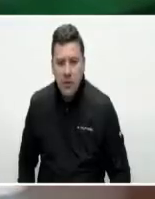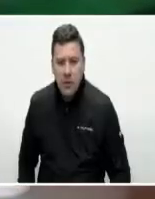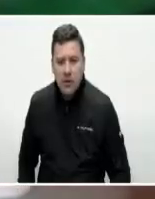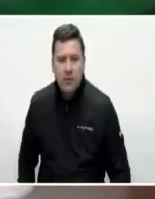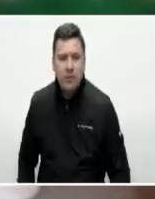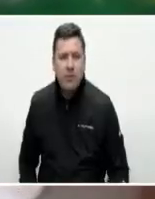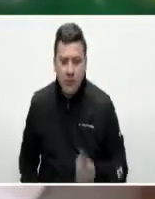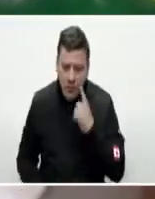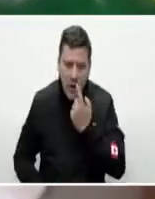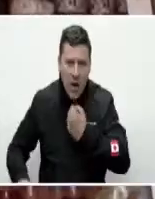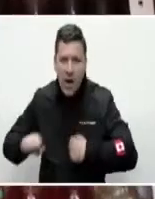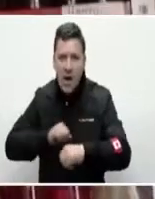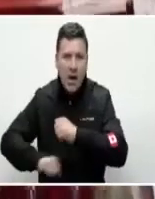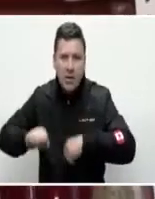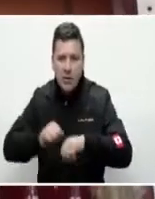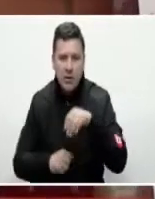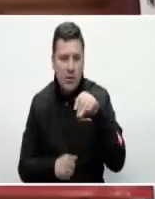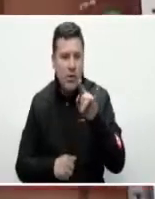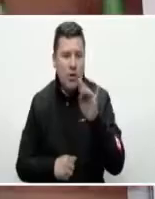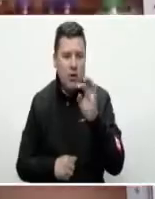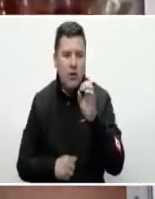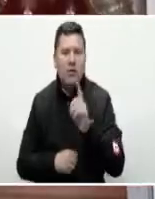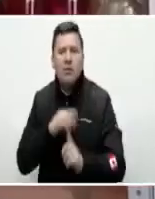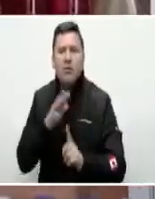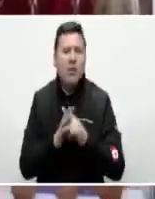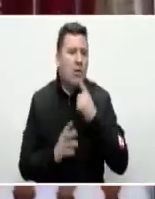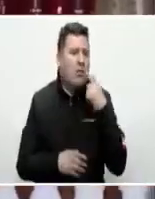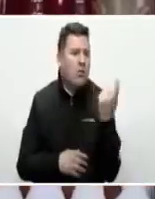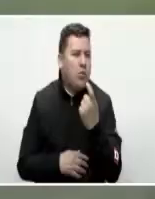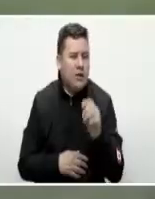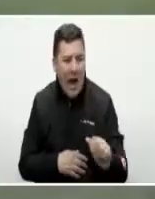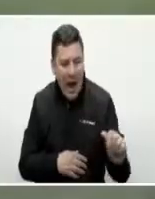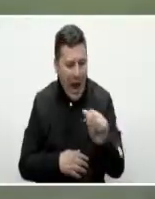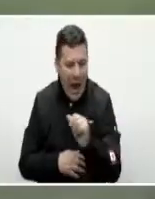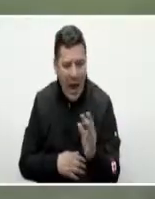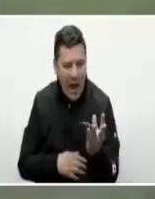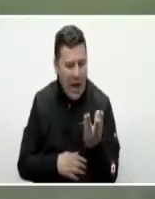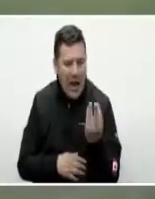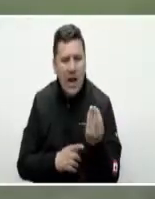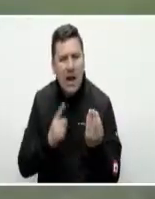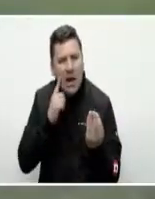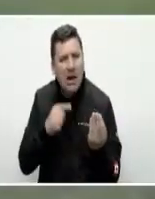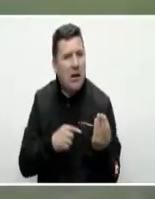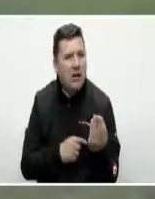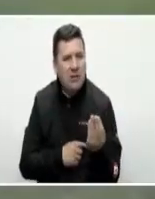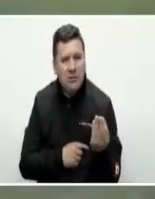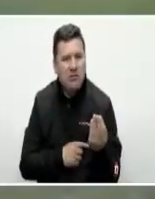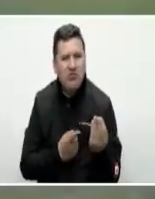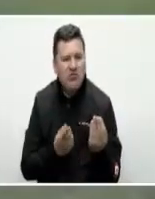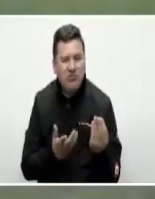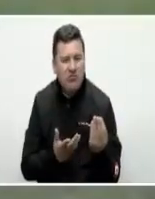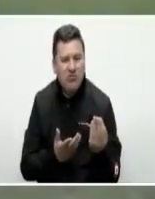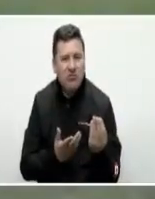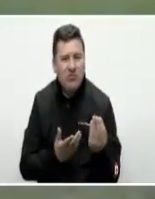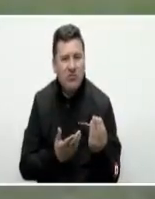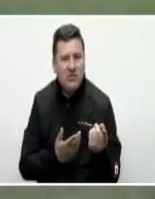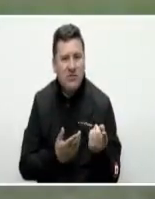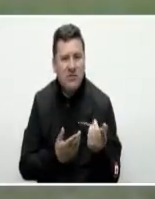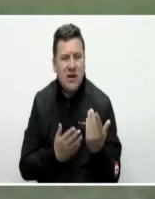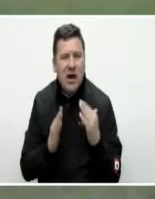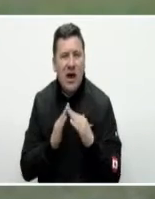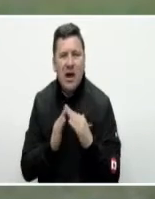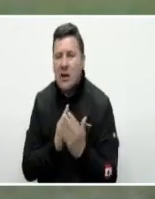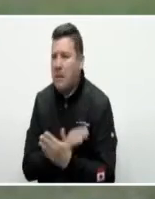Multiaseo Huachetá es un proyecto que nace de la búsqueda de varias mujeres, se dice específicamente de salir un poco de sus